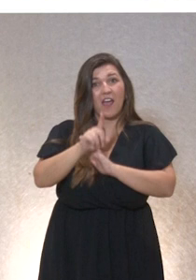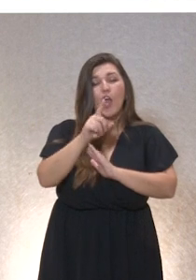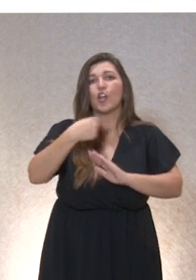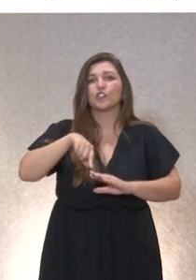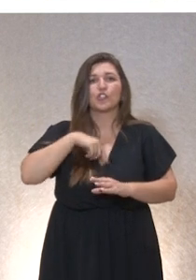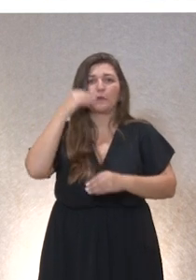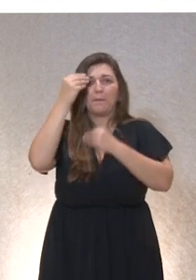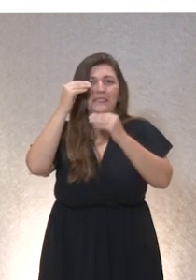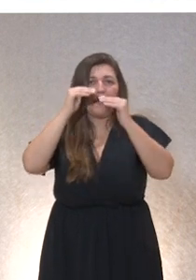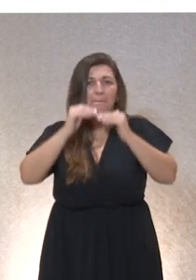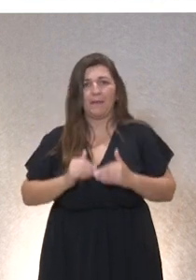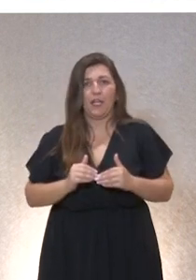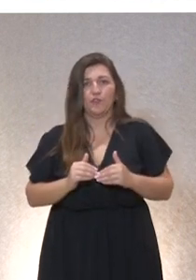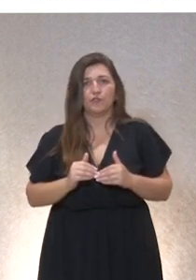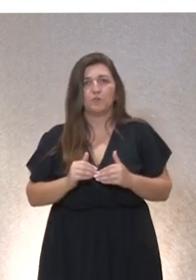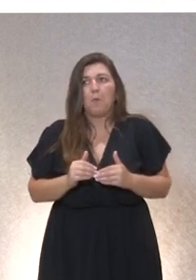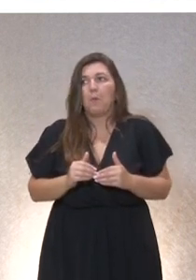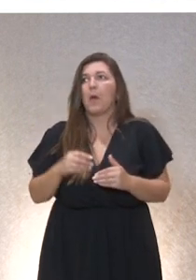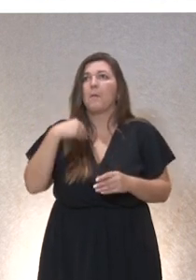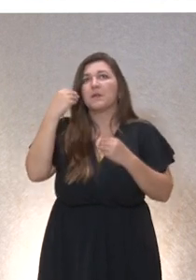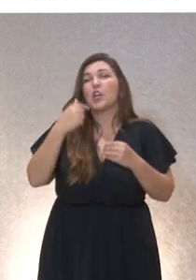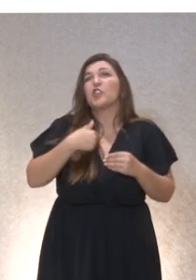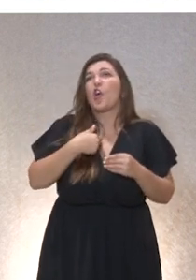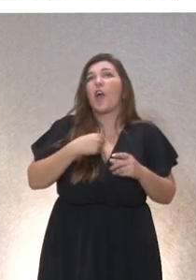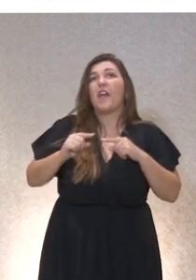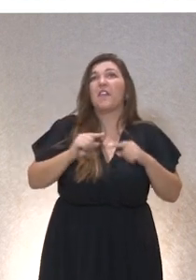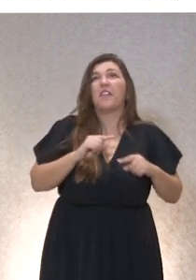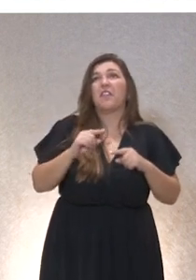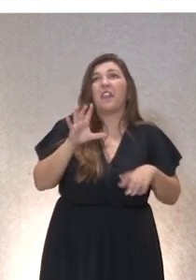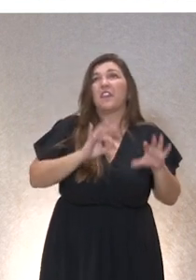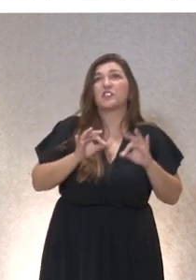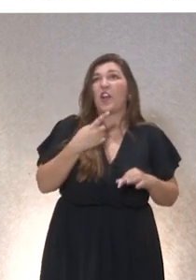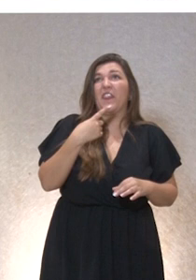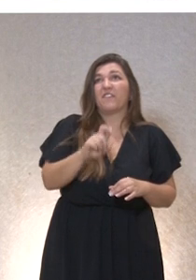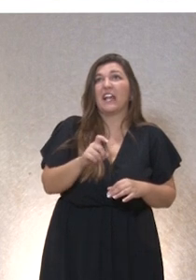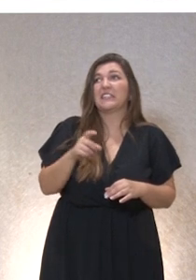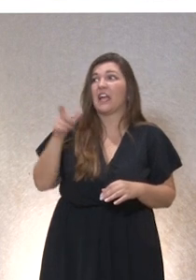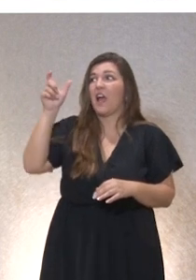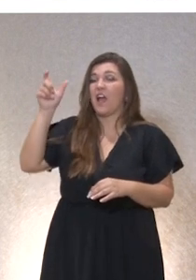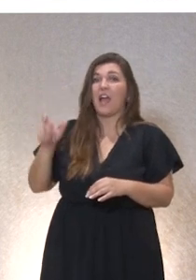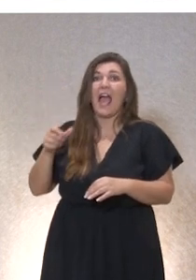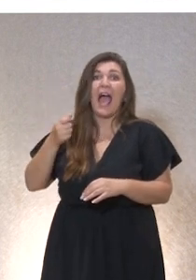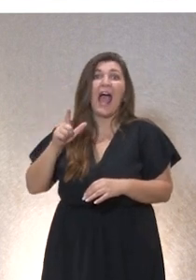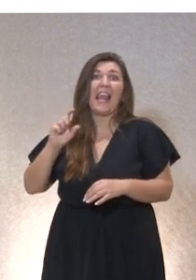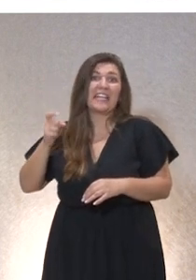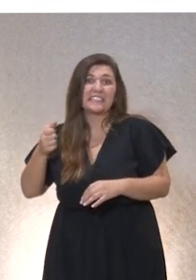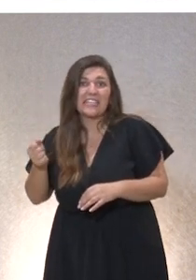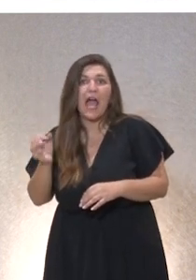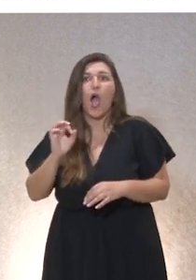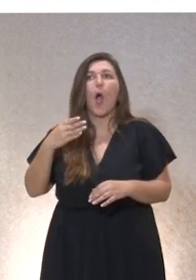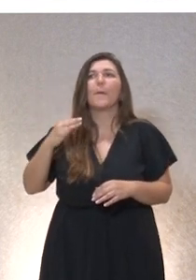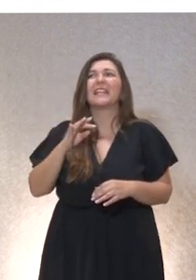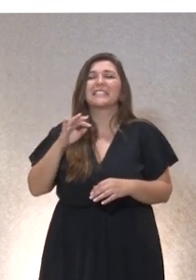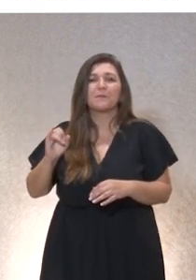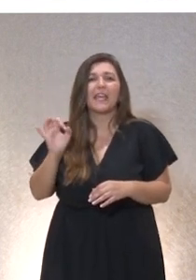confiemos en ella los procesos de decisión y para qué voy a deliberar, para qué voy a pensar, para qué voy a dudar si tengo a Alexa, a Bixby, al